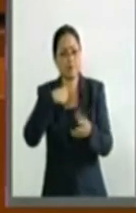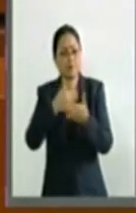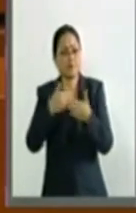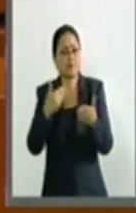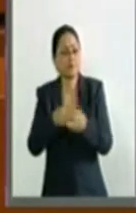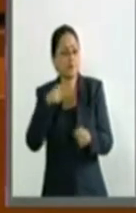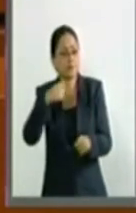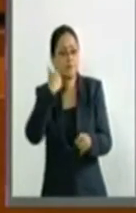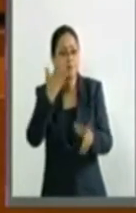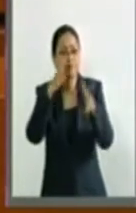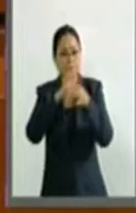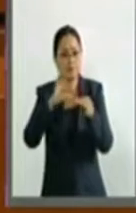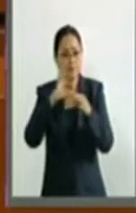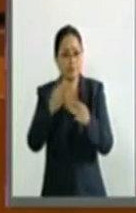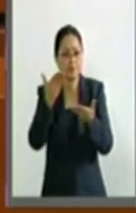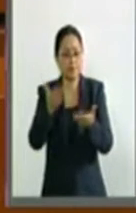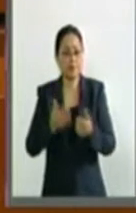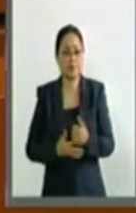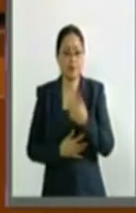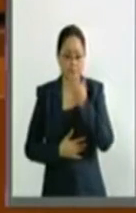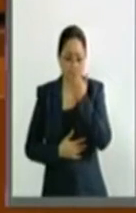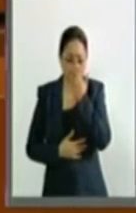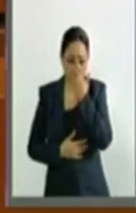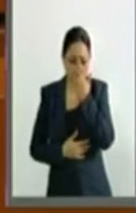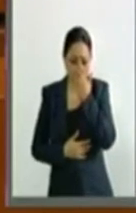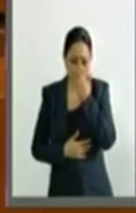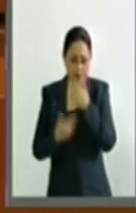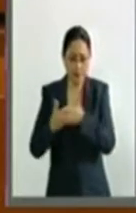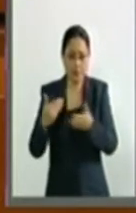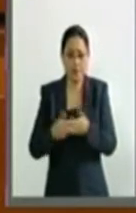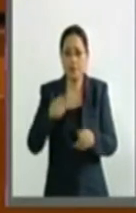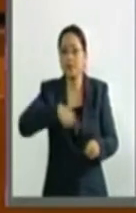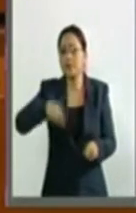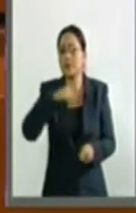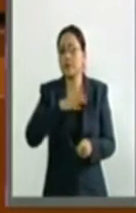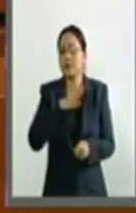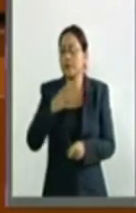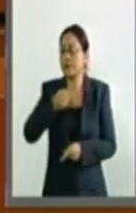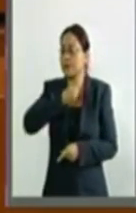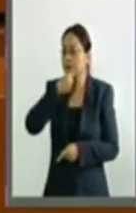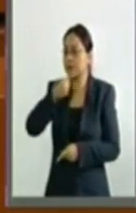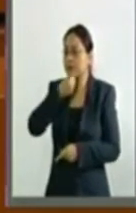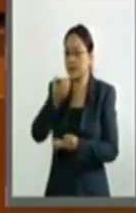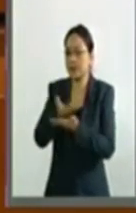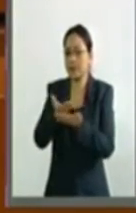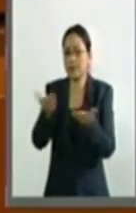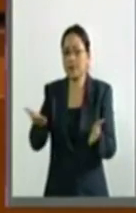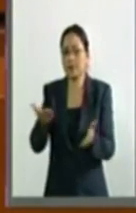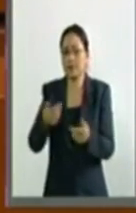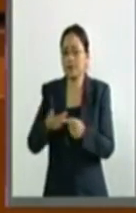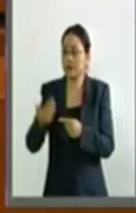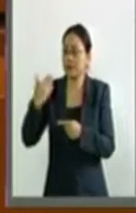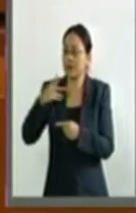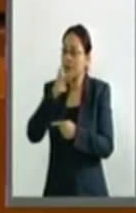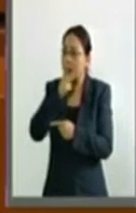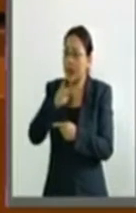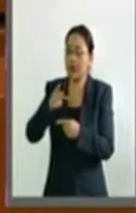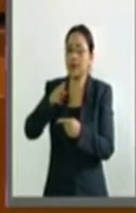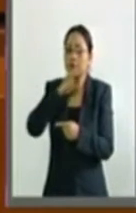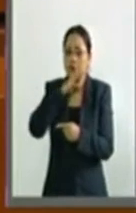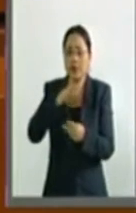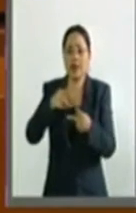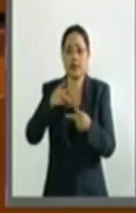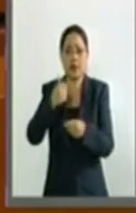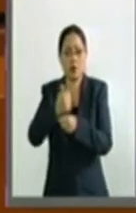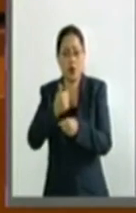señalar que hoy en día nuestros adultos mayores, quienes han sido nuestros padres, nuestros abuelos,